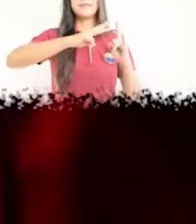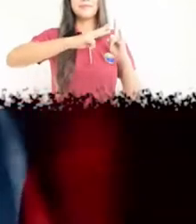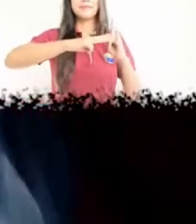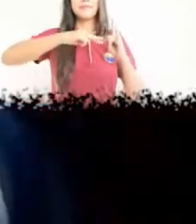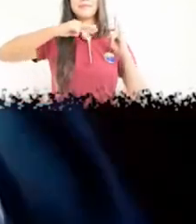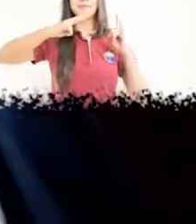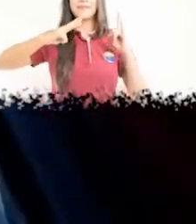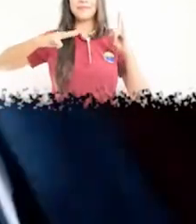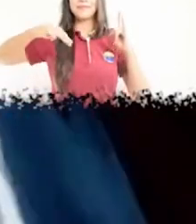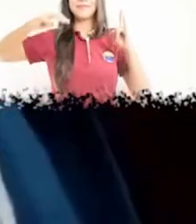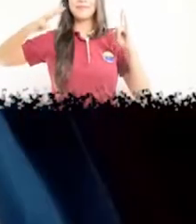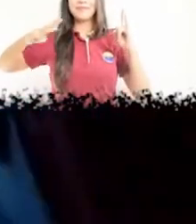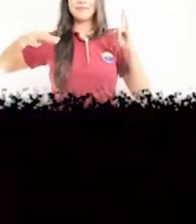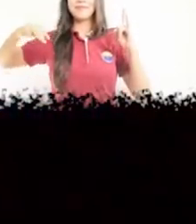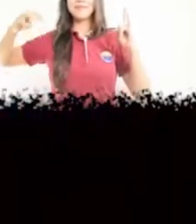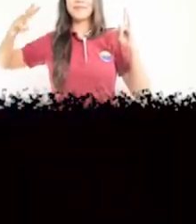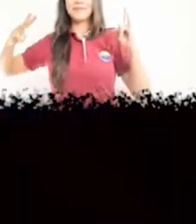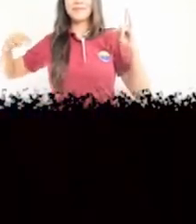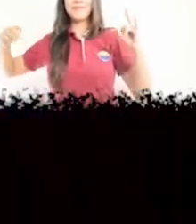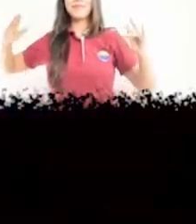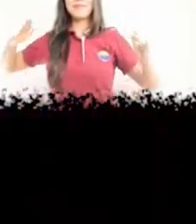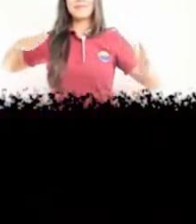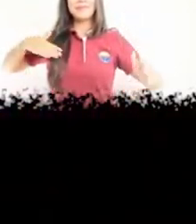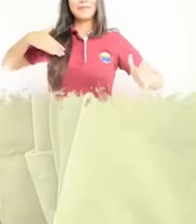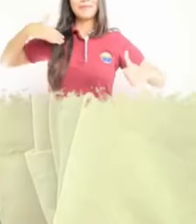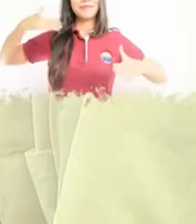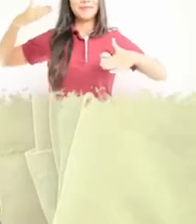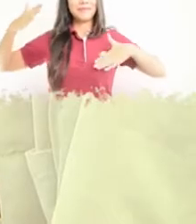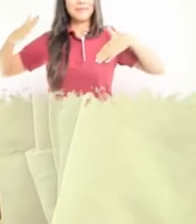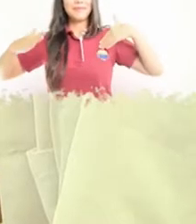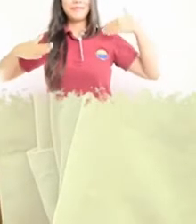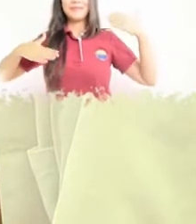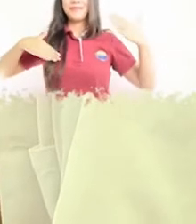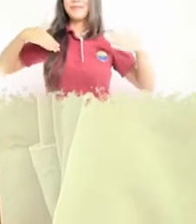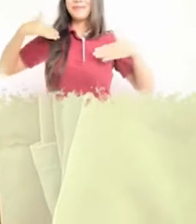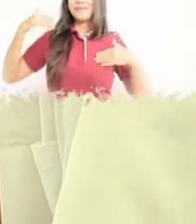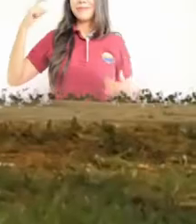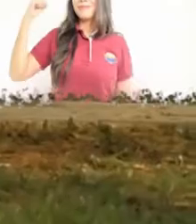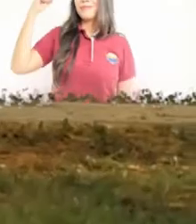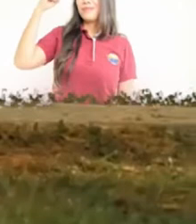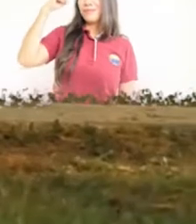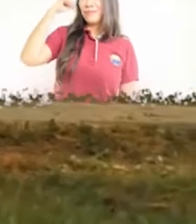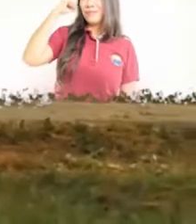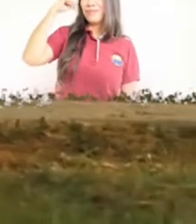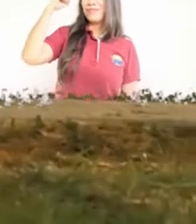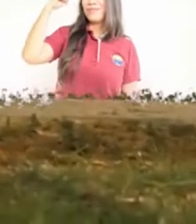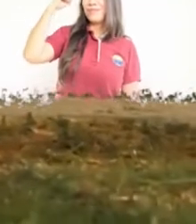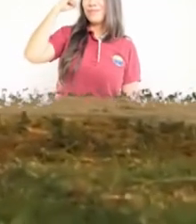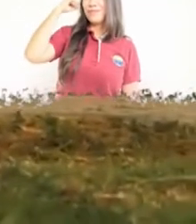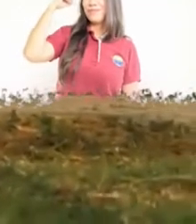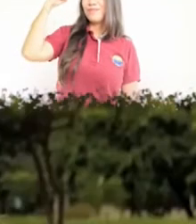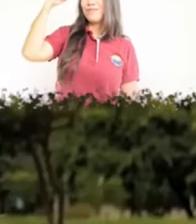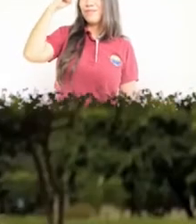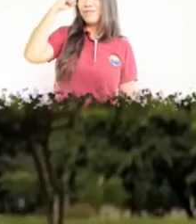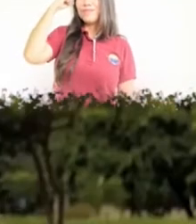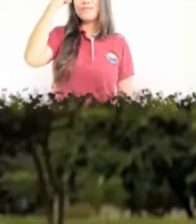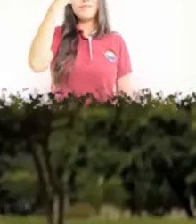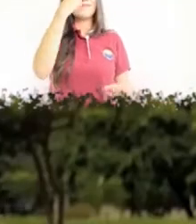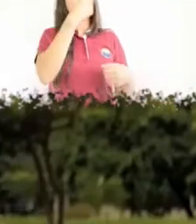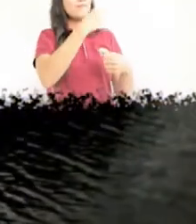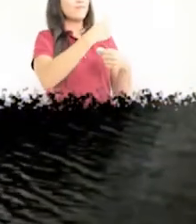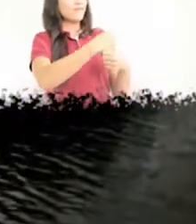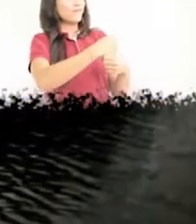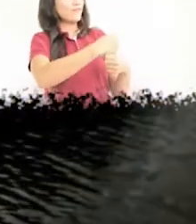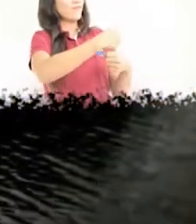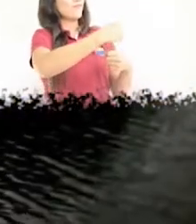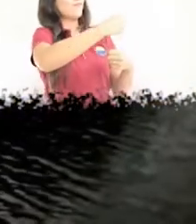Universidad del Magdalena jubiloso cultivar de inteligencia